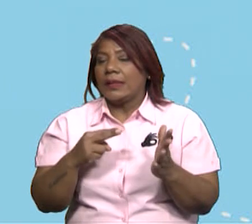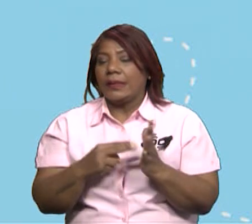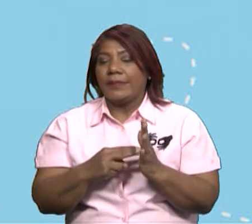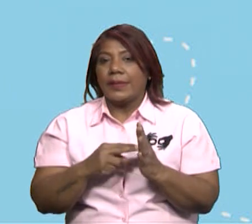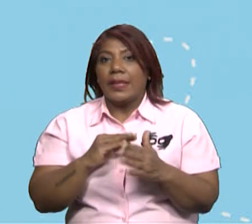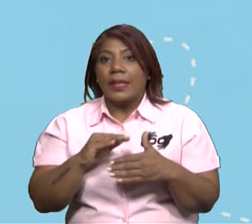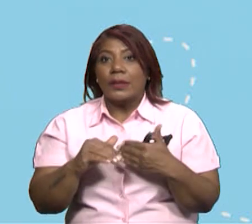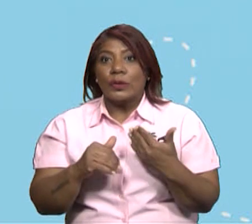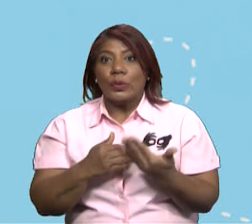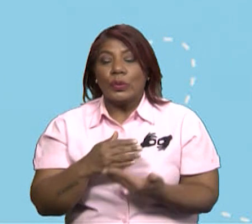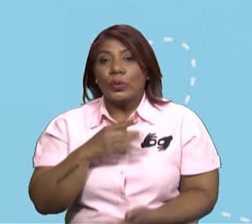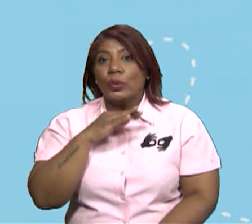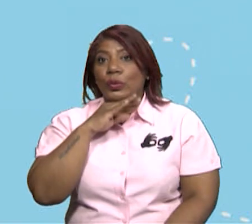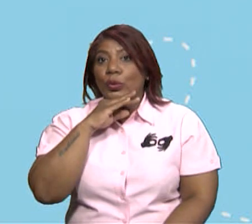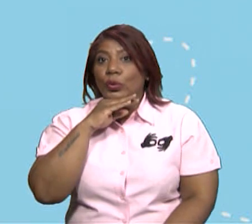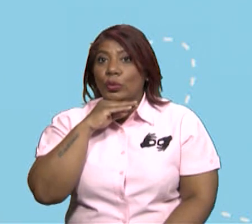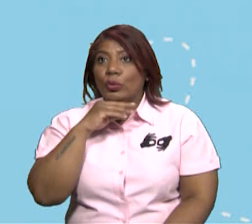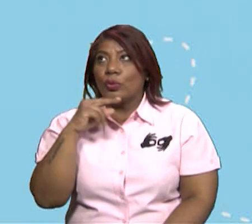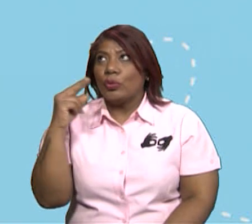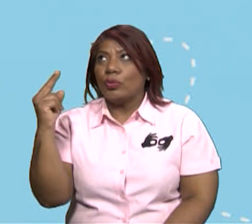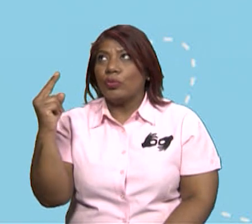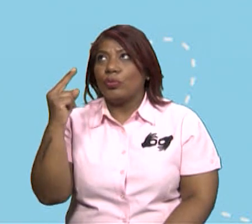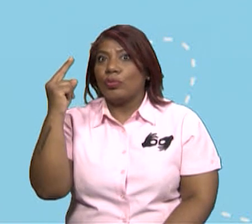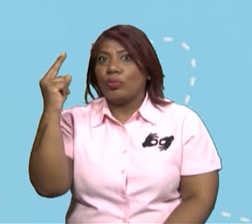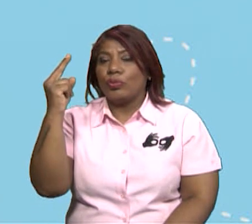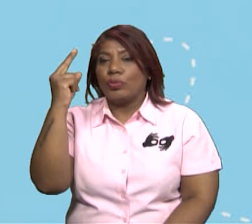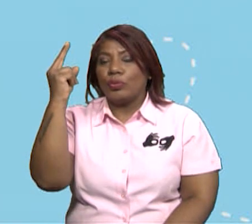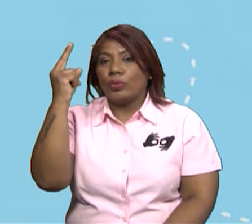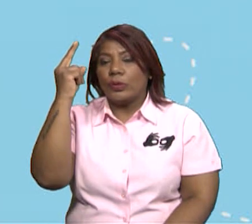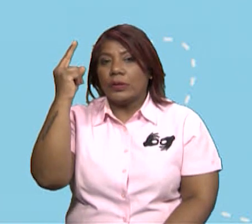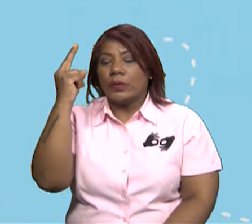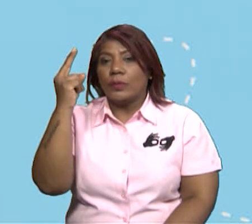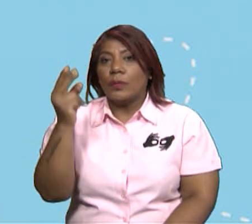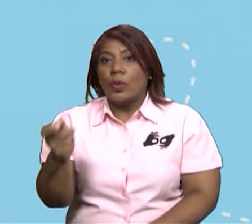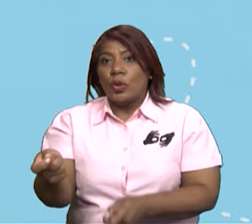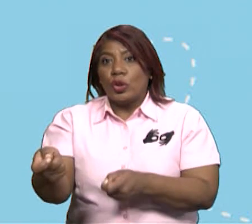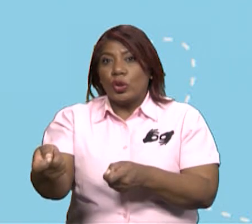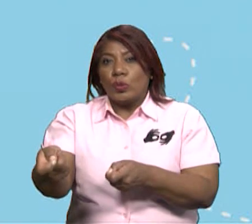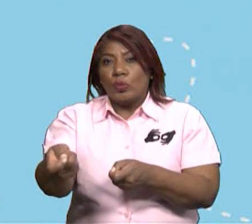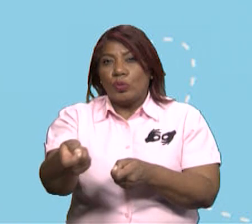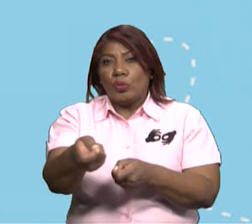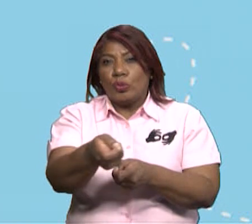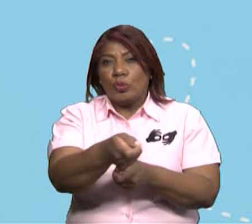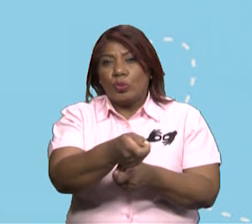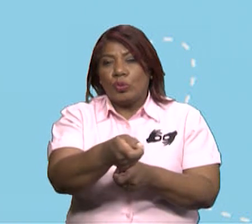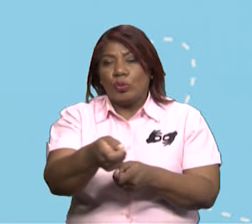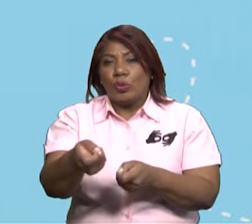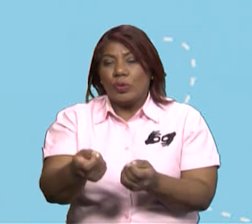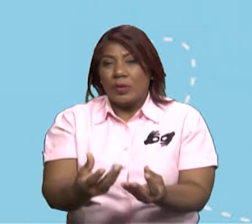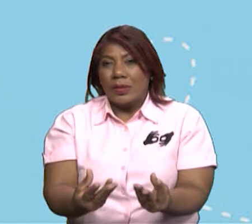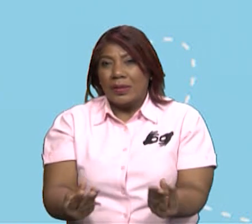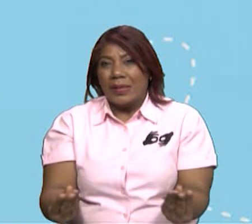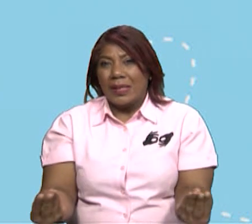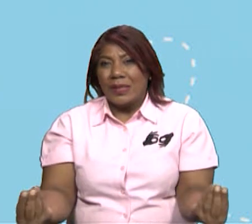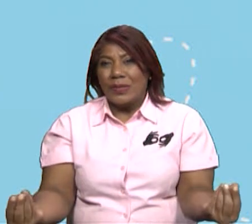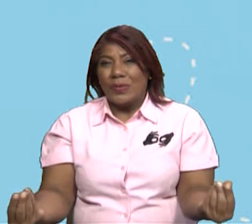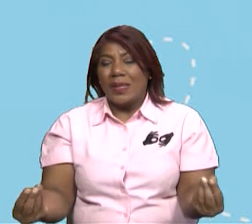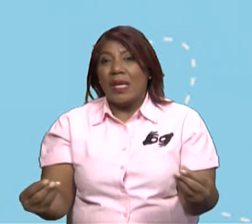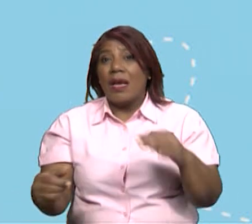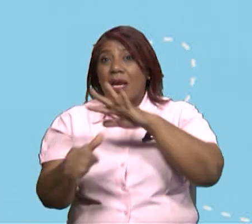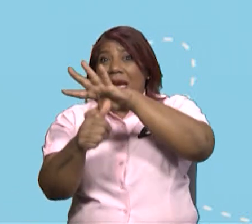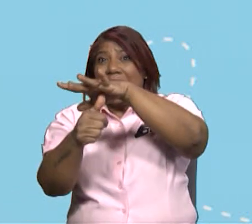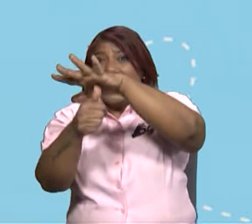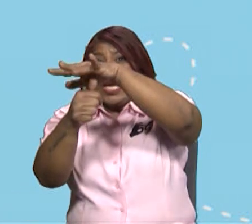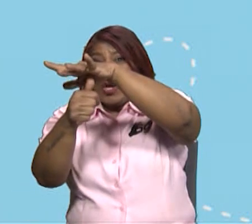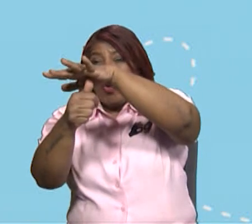contaminación del medio ambiente por herbicida, plaguicida, fertilizante, vertidos industriales